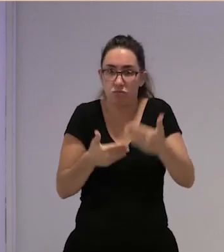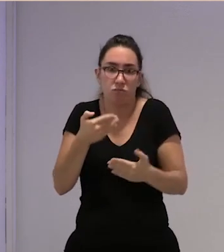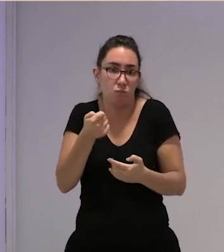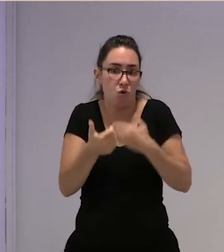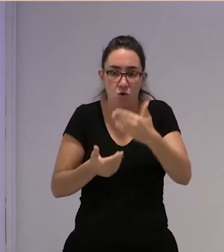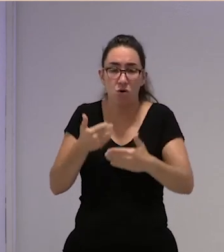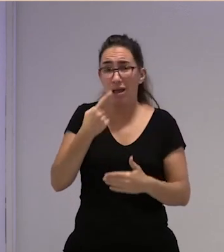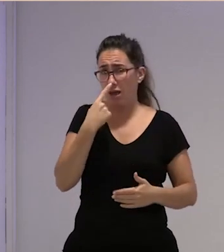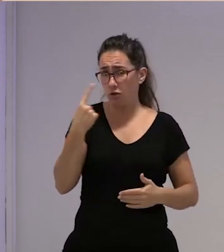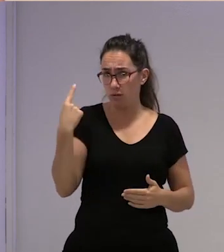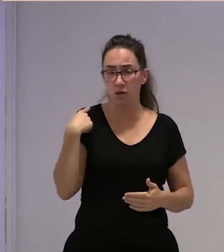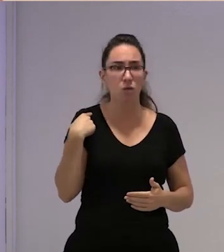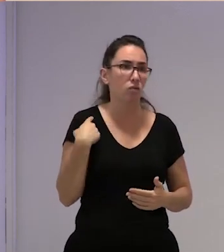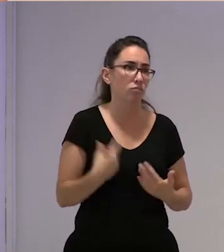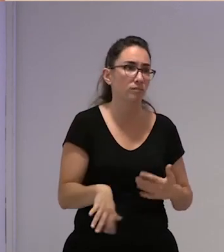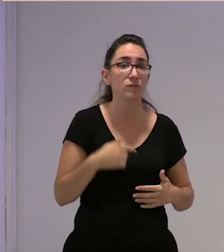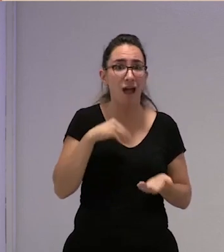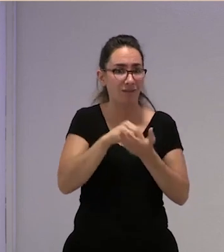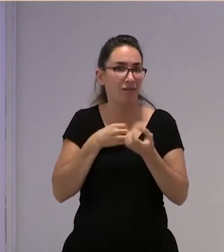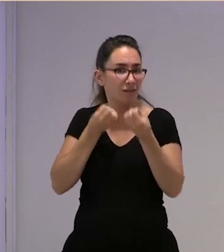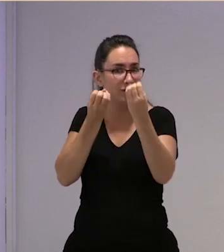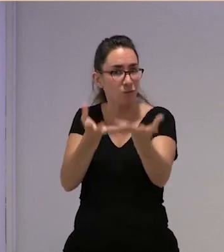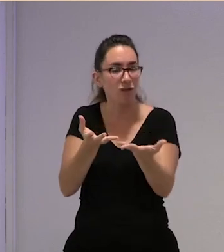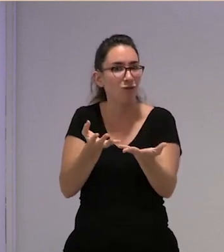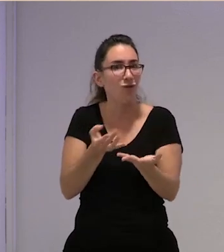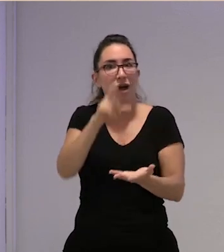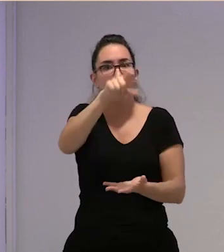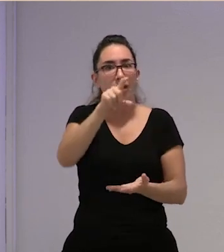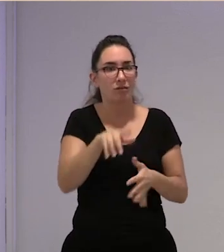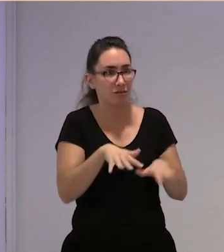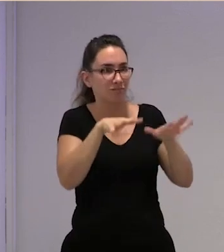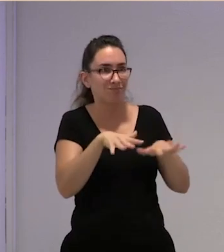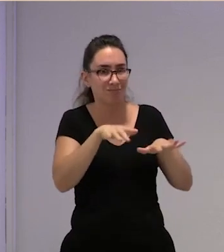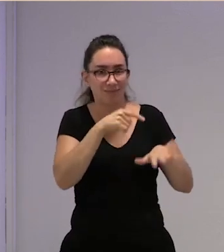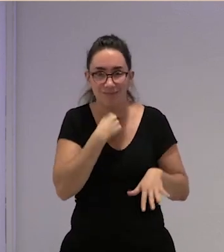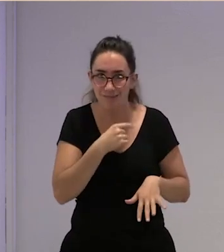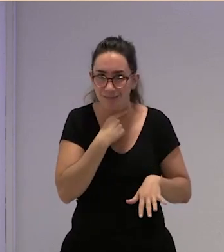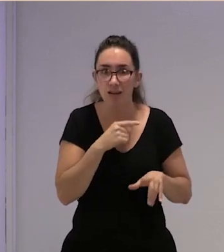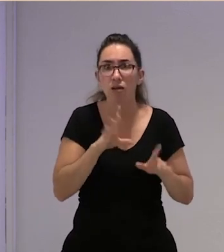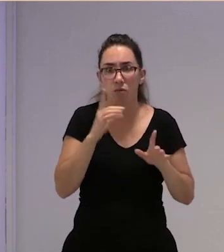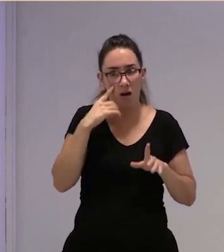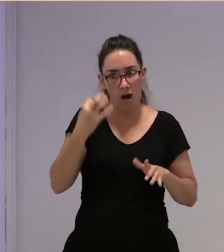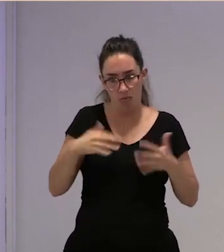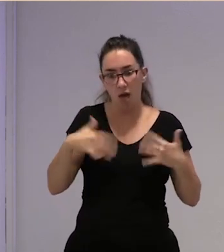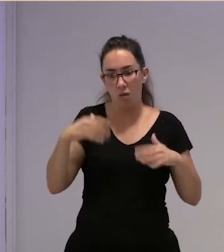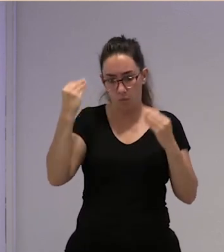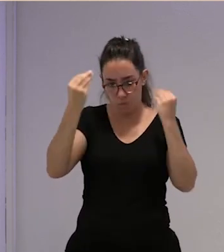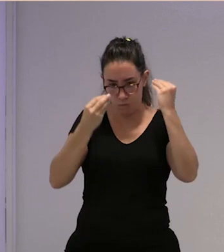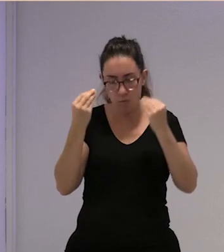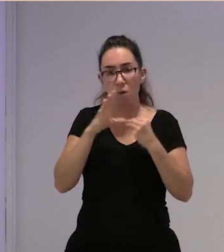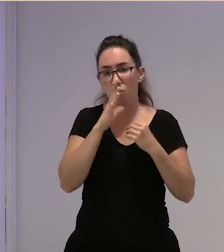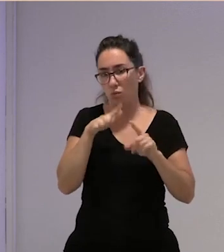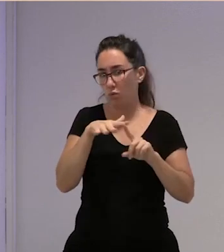vamos el año pasado muchas veces lo cuento y la gente la gente se ríe pero es para darle un par de vueltas porque es